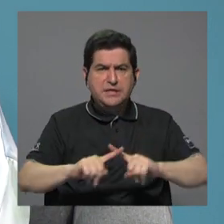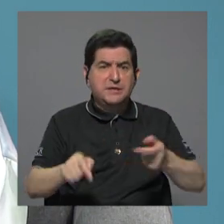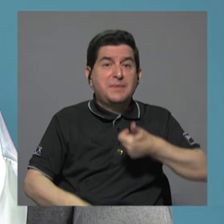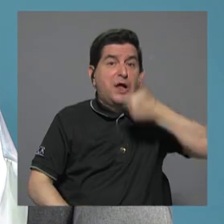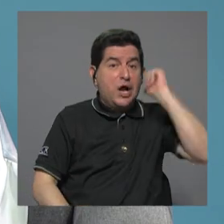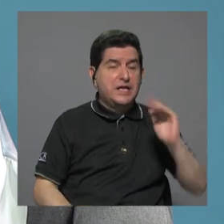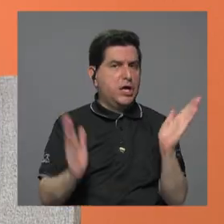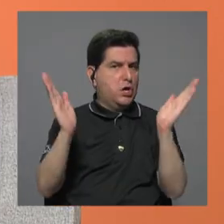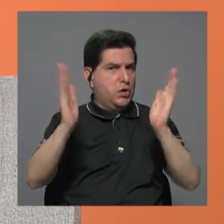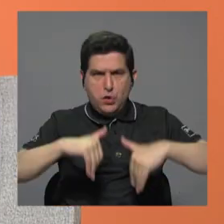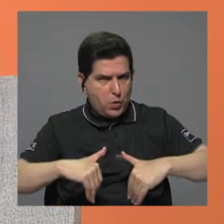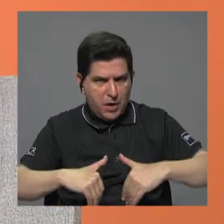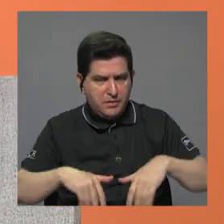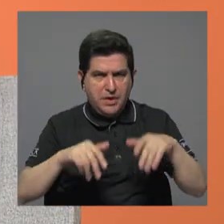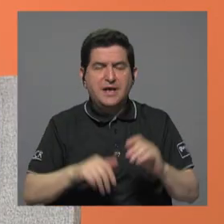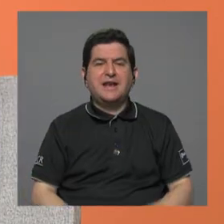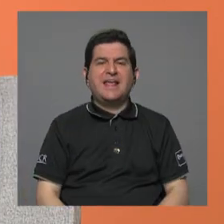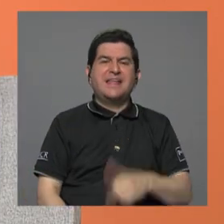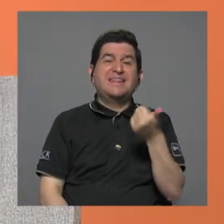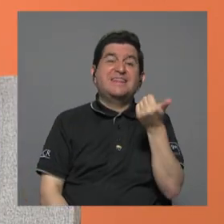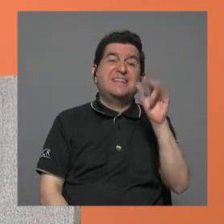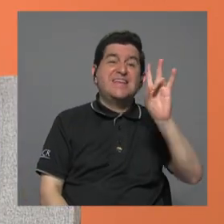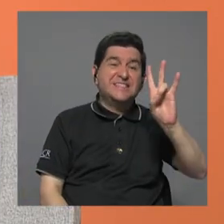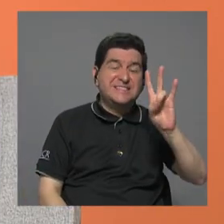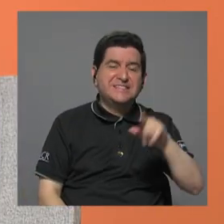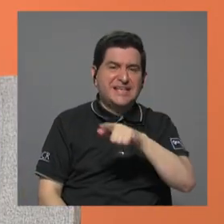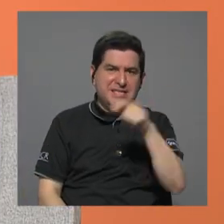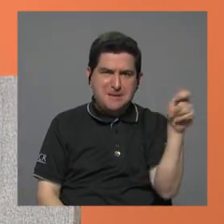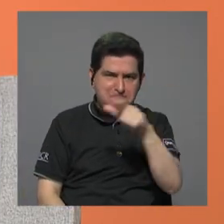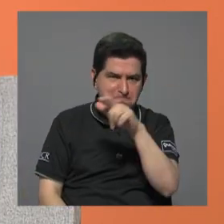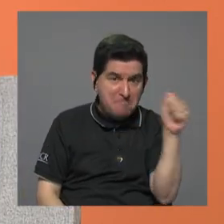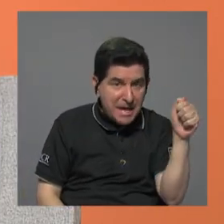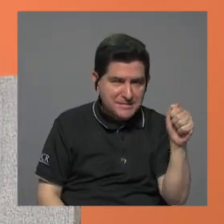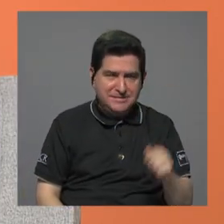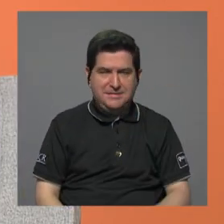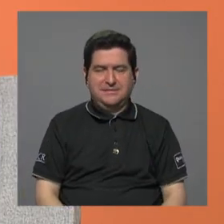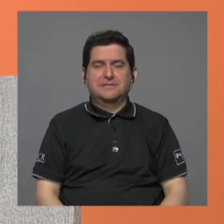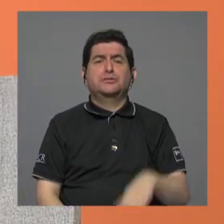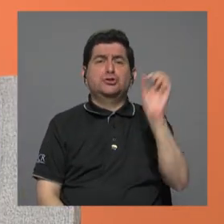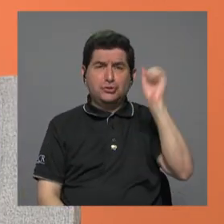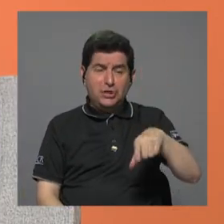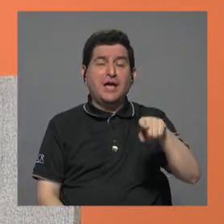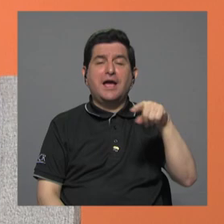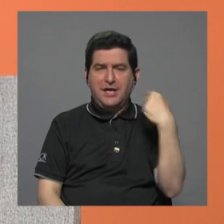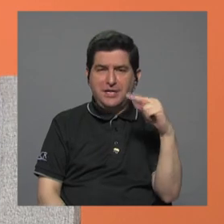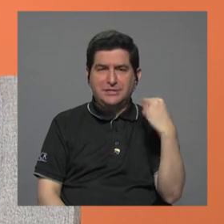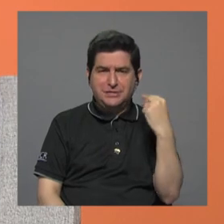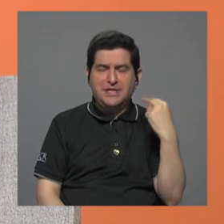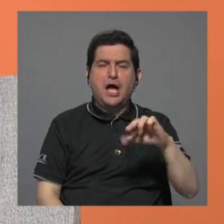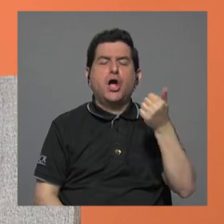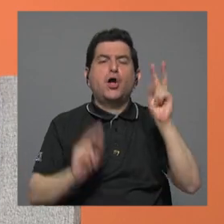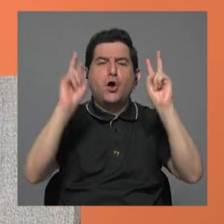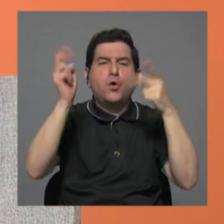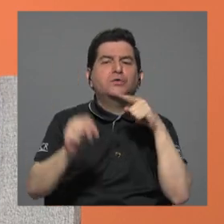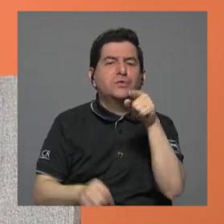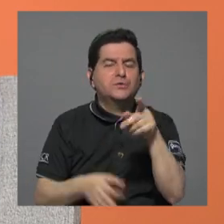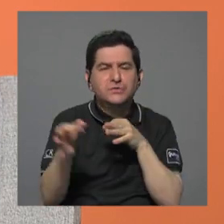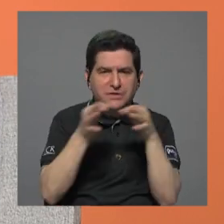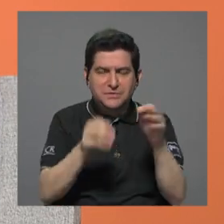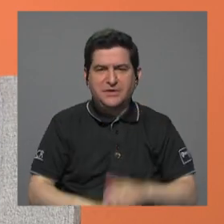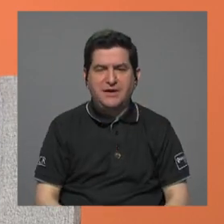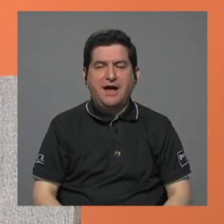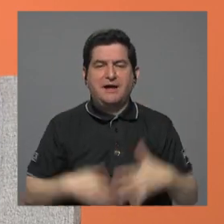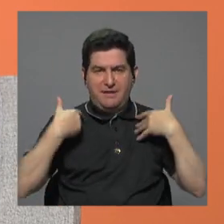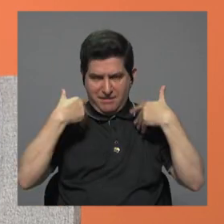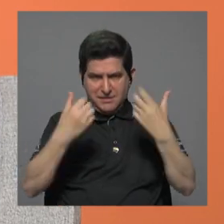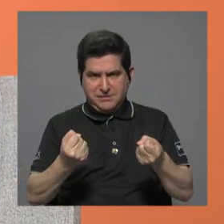hubo, después de 17 meses. Después de 17 meses, y esa es una de las noticias, en otros temas usted decía que hablamos de temas